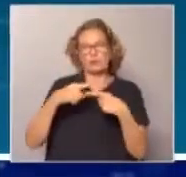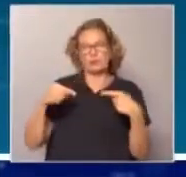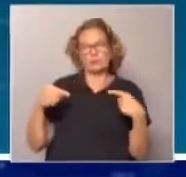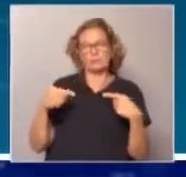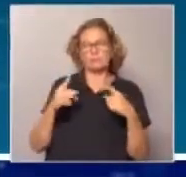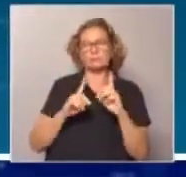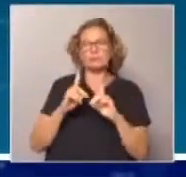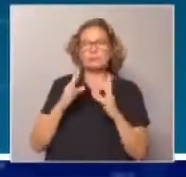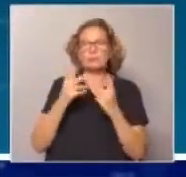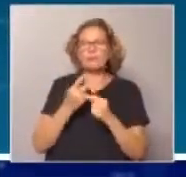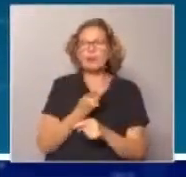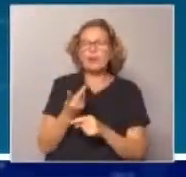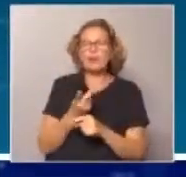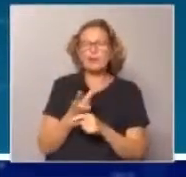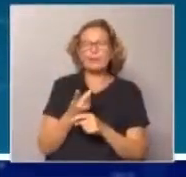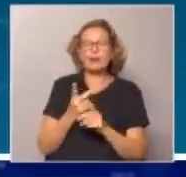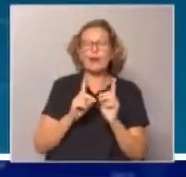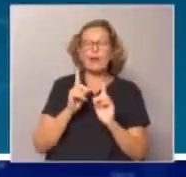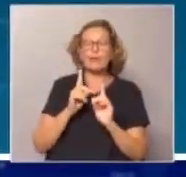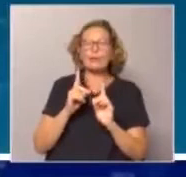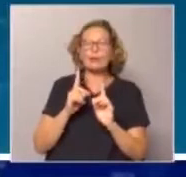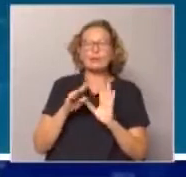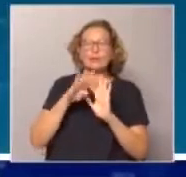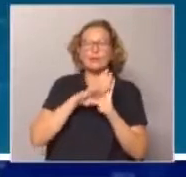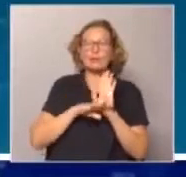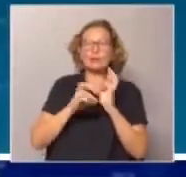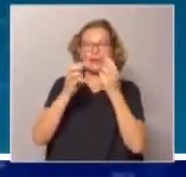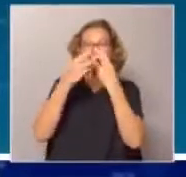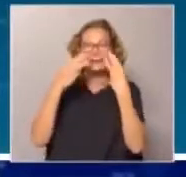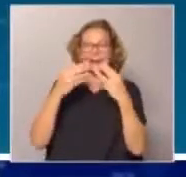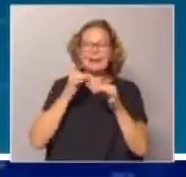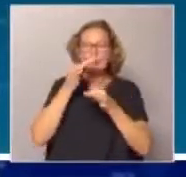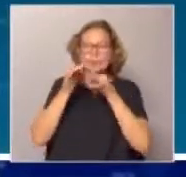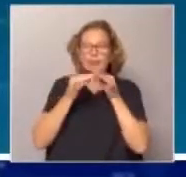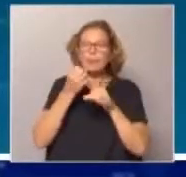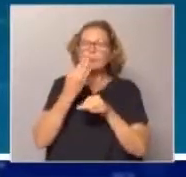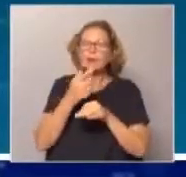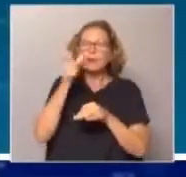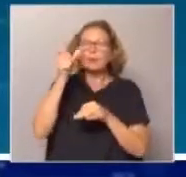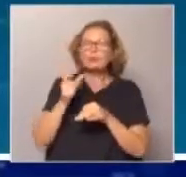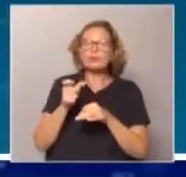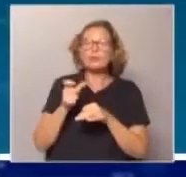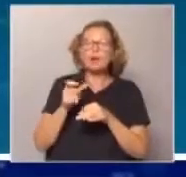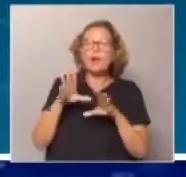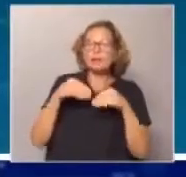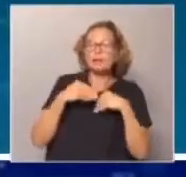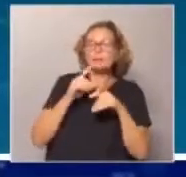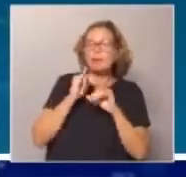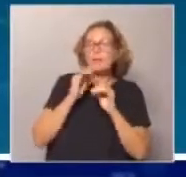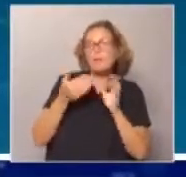De cualquier manera, en cualquiera de los dos escenarios hay algunos factores generales que explican por qué las personas adhieren más o menos.